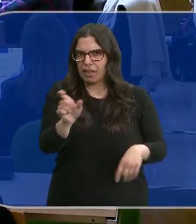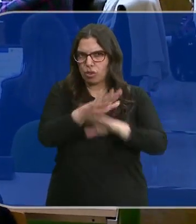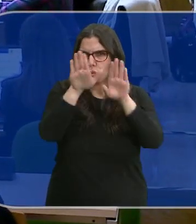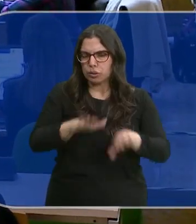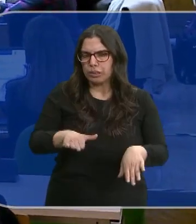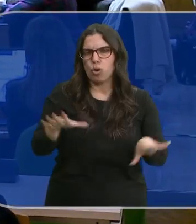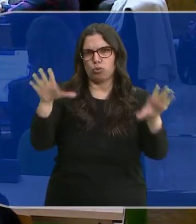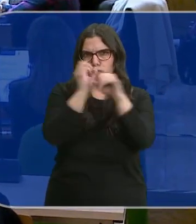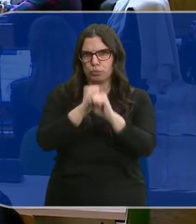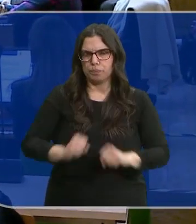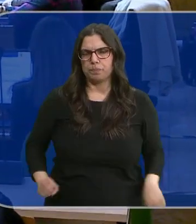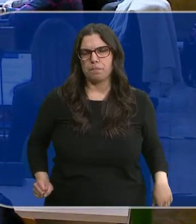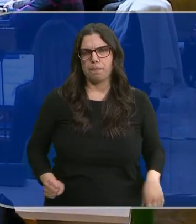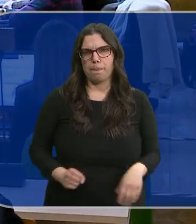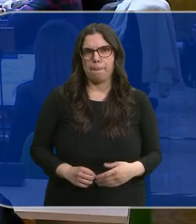compra final del inmueble.